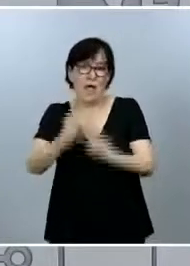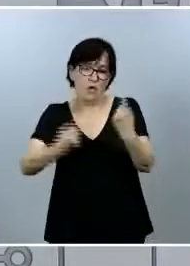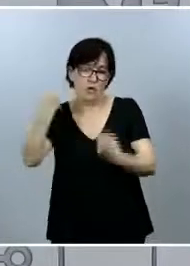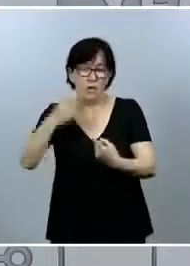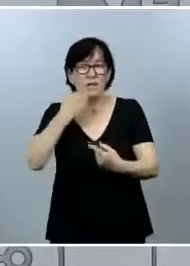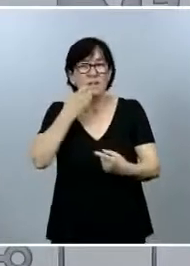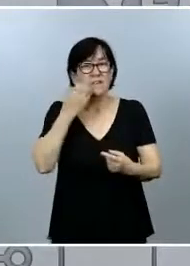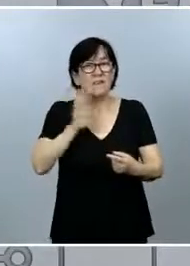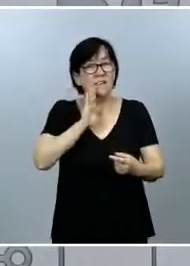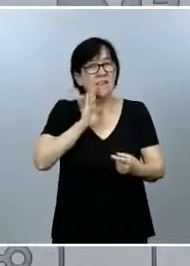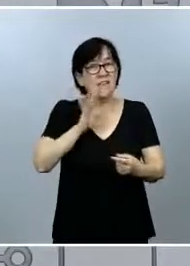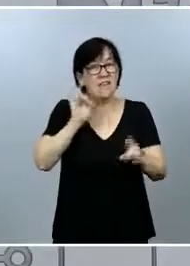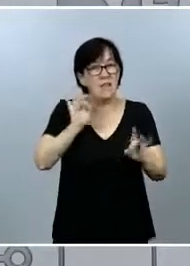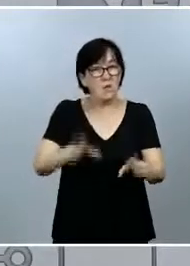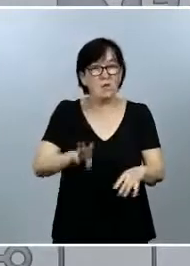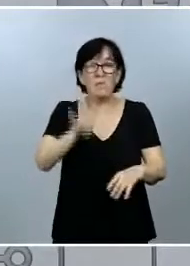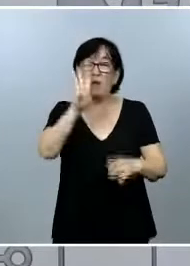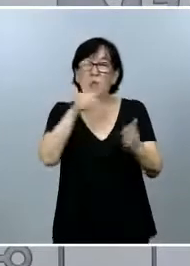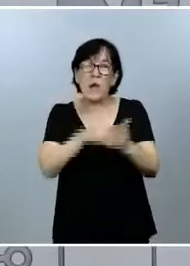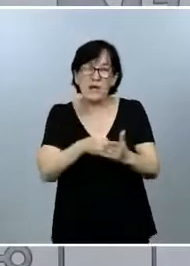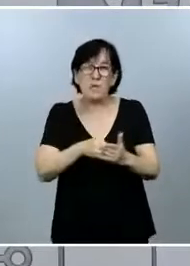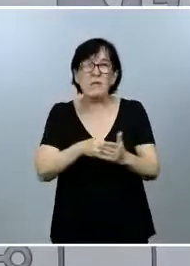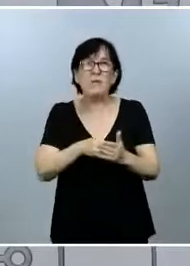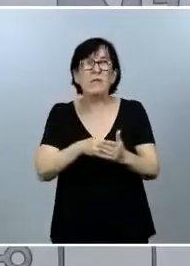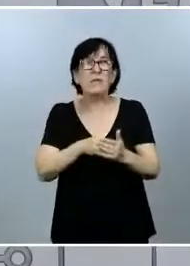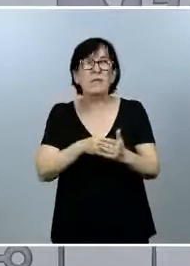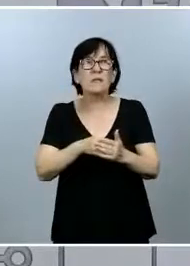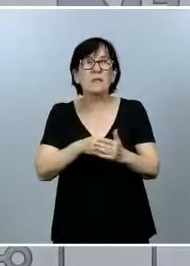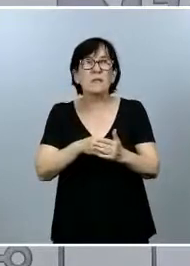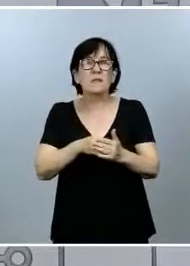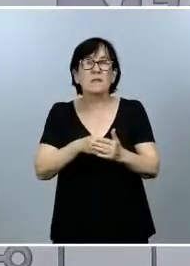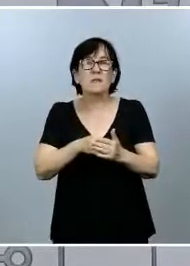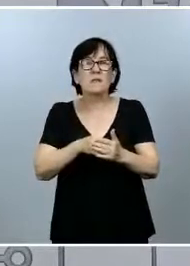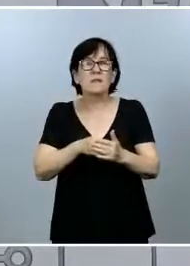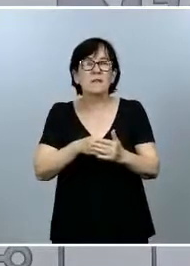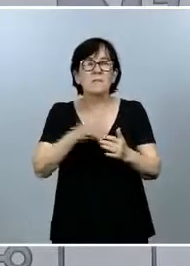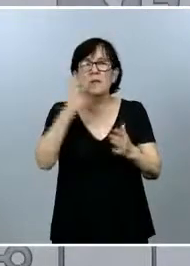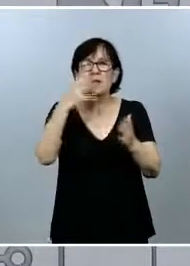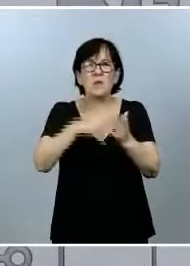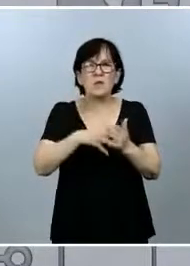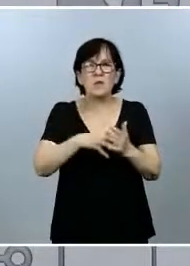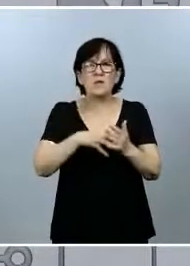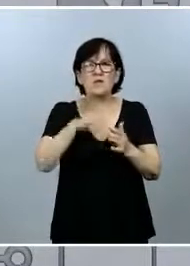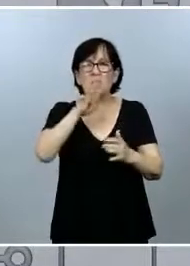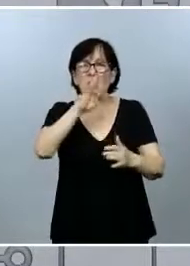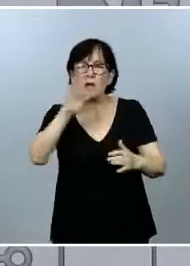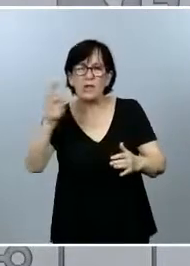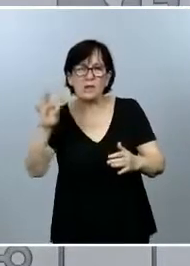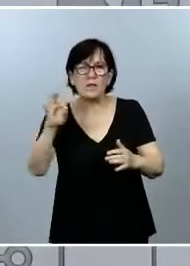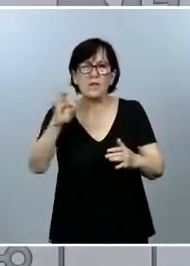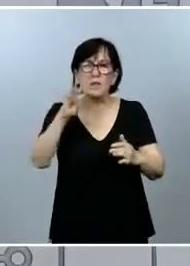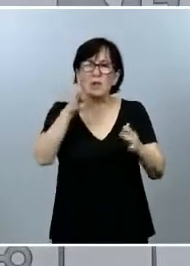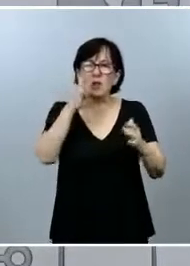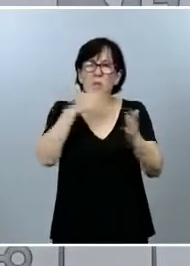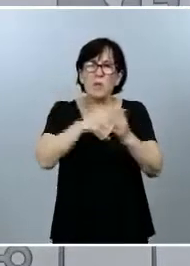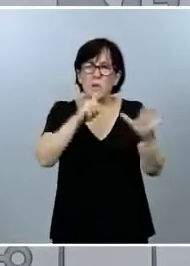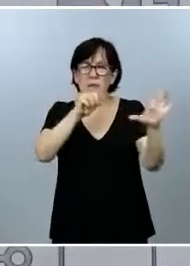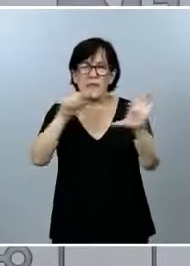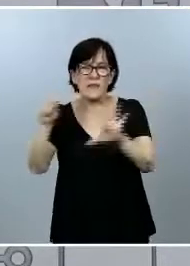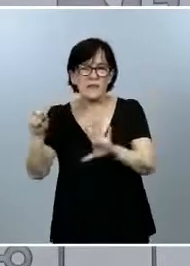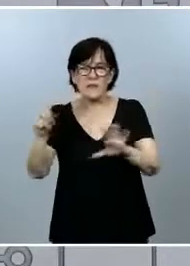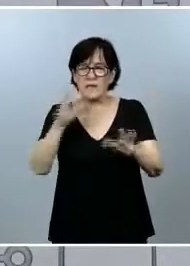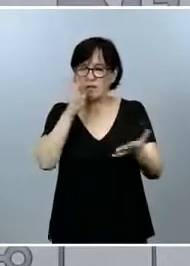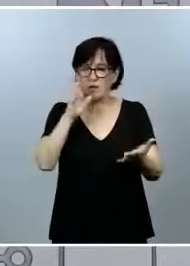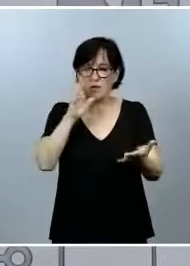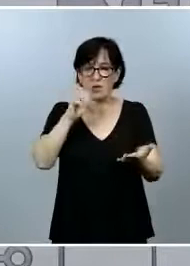los 4.400, 4.600 casos que había